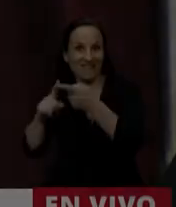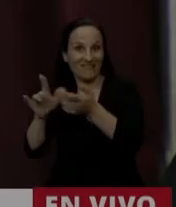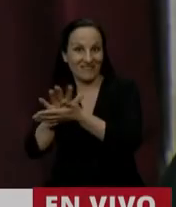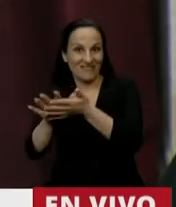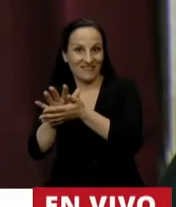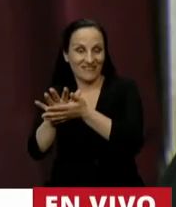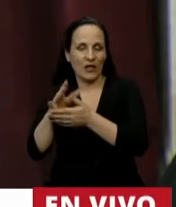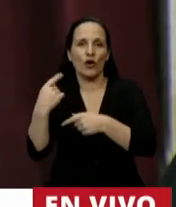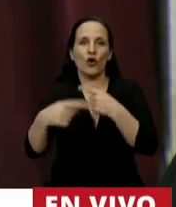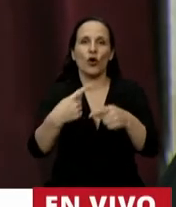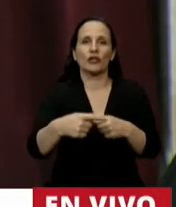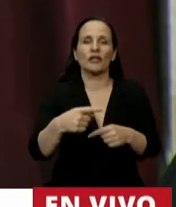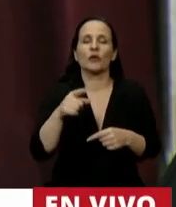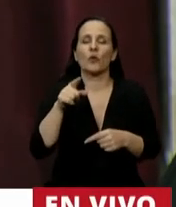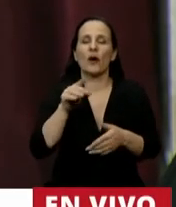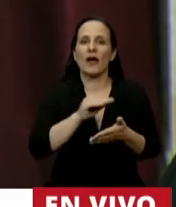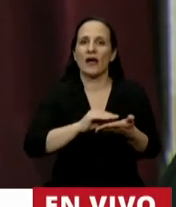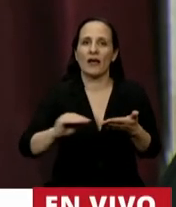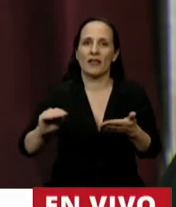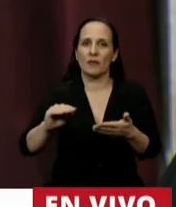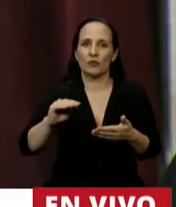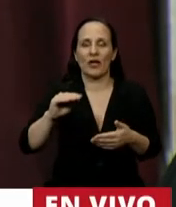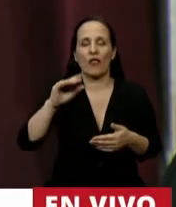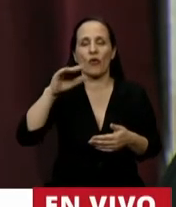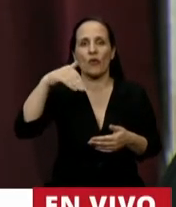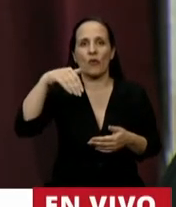Seguimos con el diputado Orrego Marcelo.